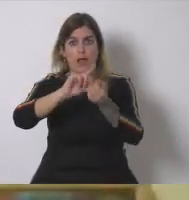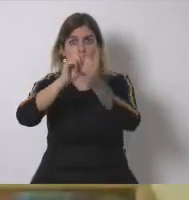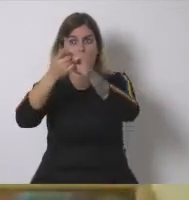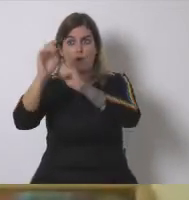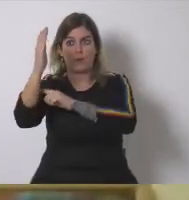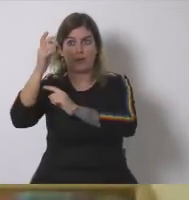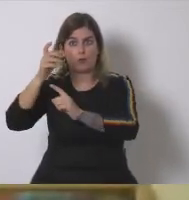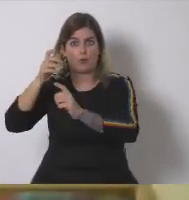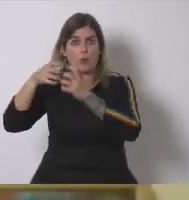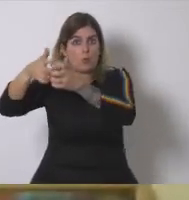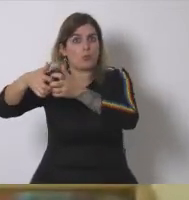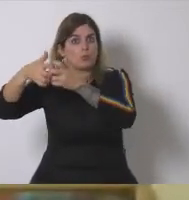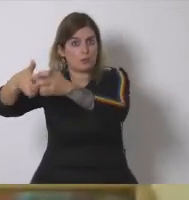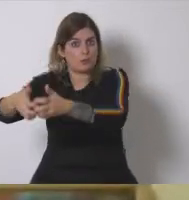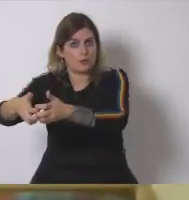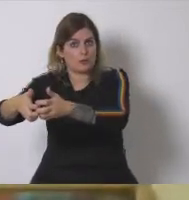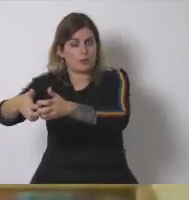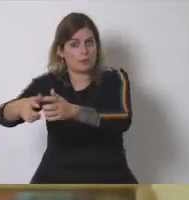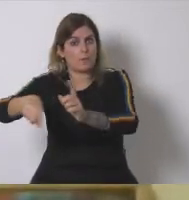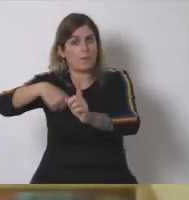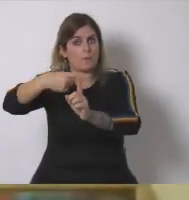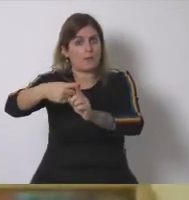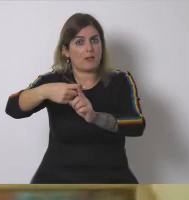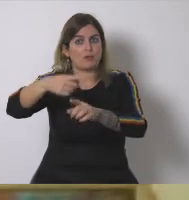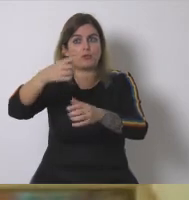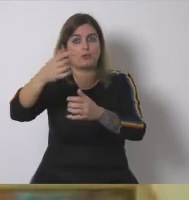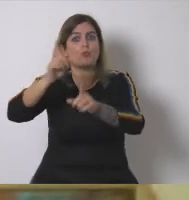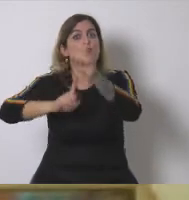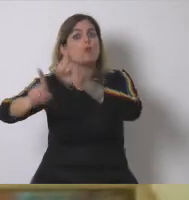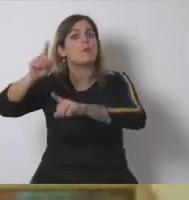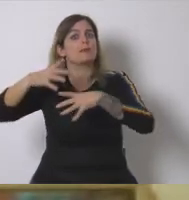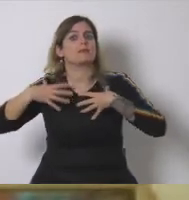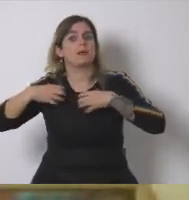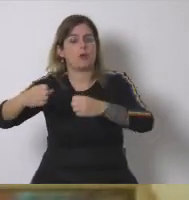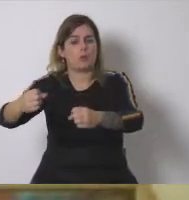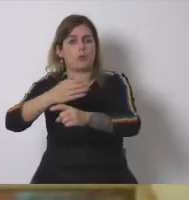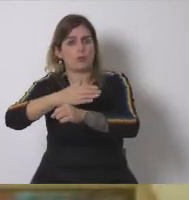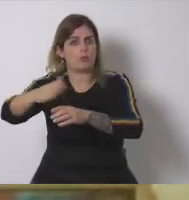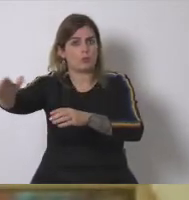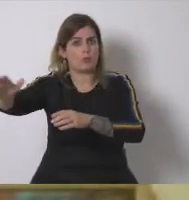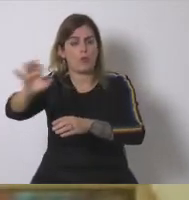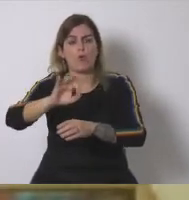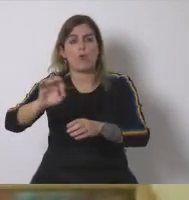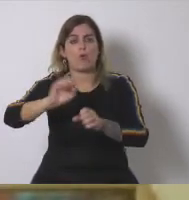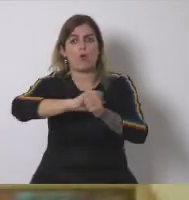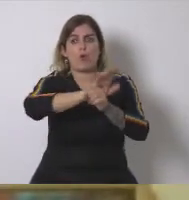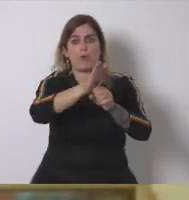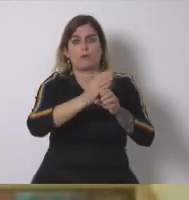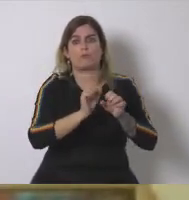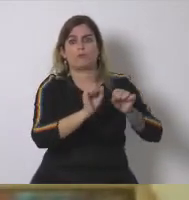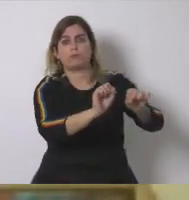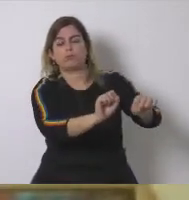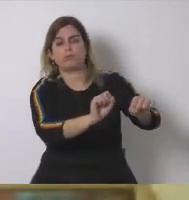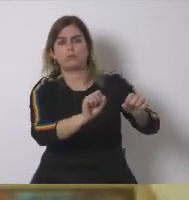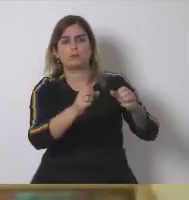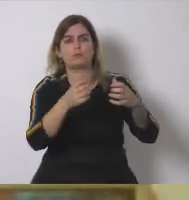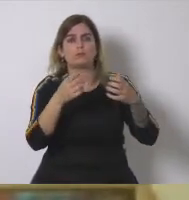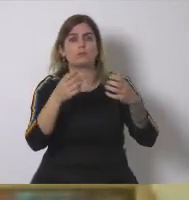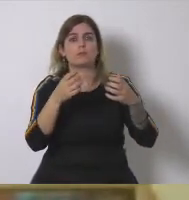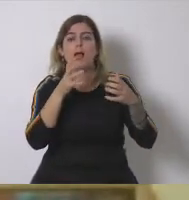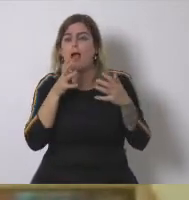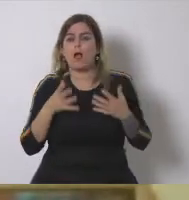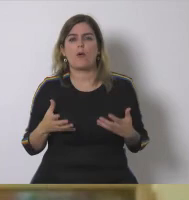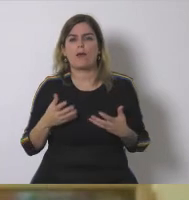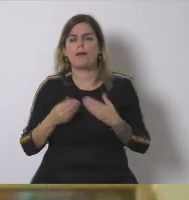alimentación más ecológica para evitar problemas de salud y también de la pandemia